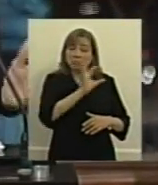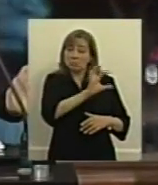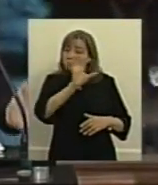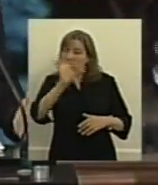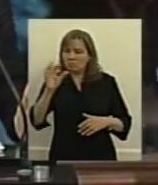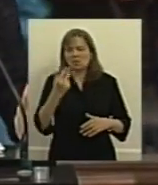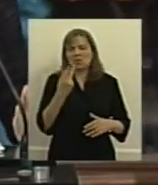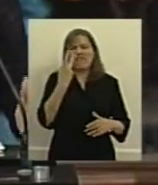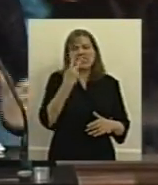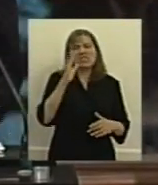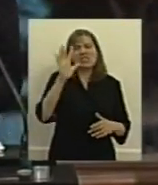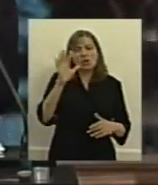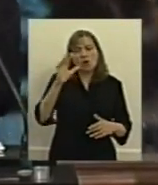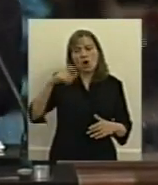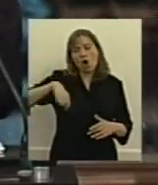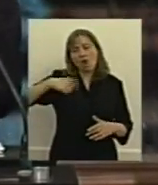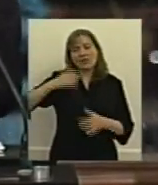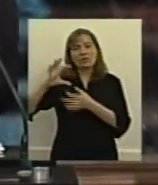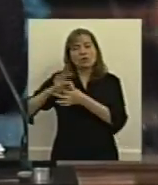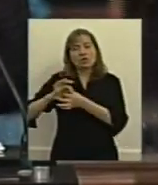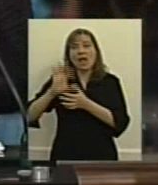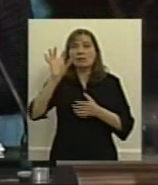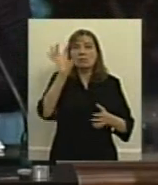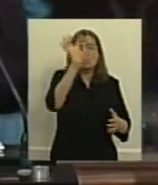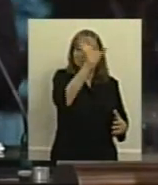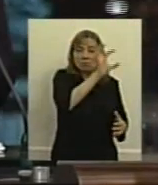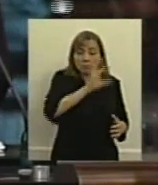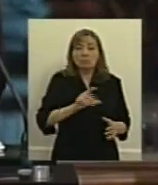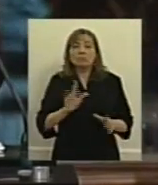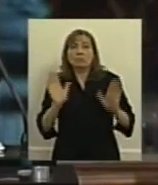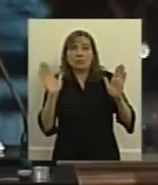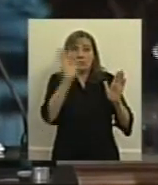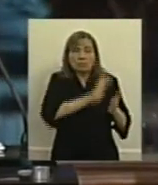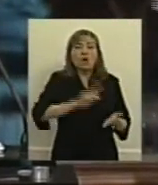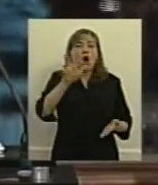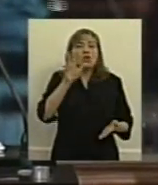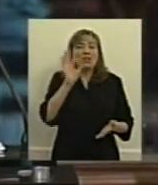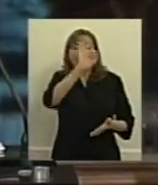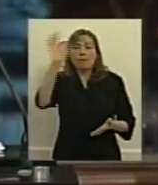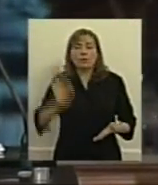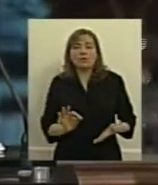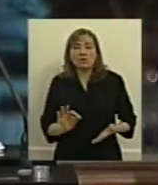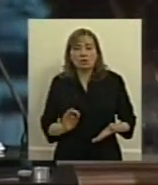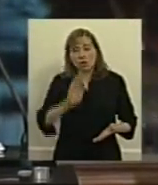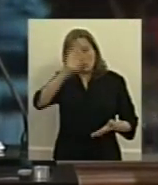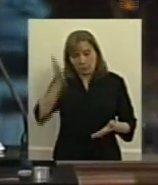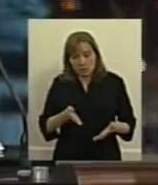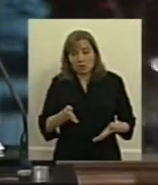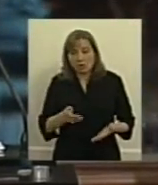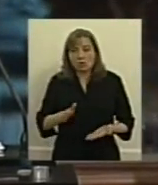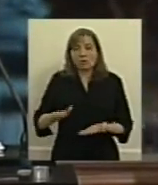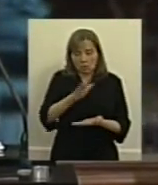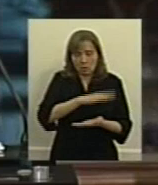% 25 obras sociales concentran el 80% 25 obras sociales concentran el